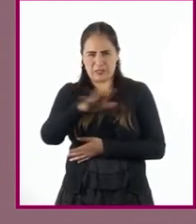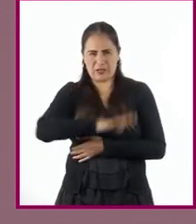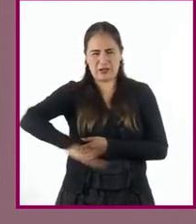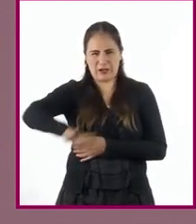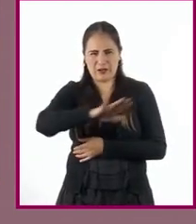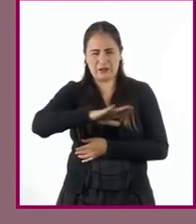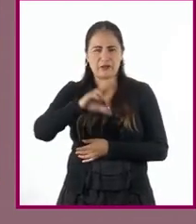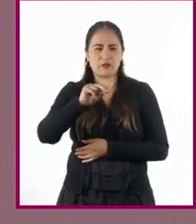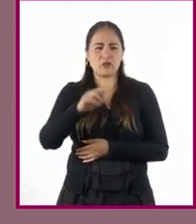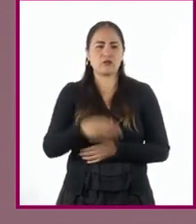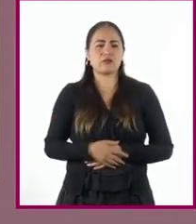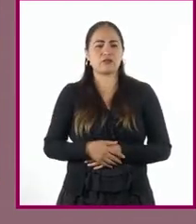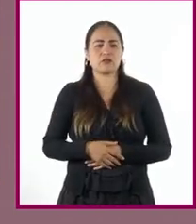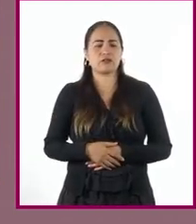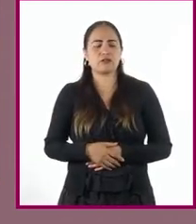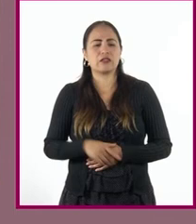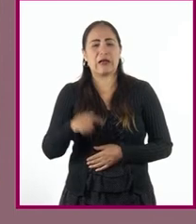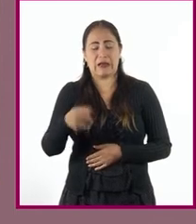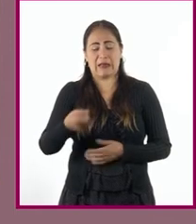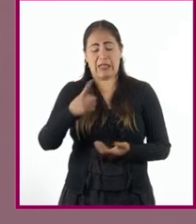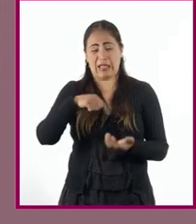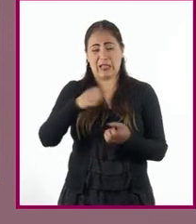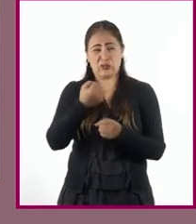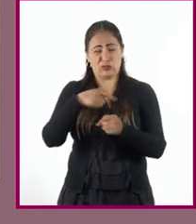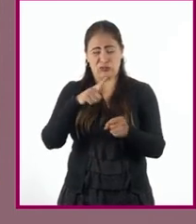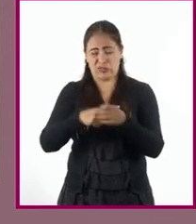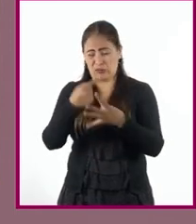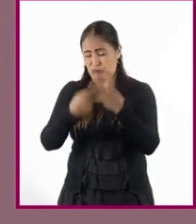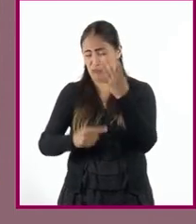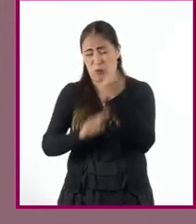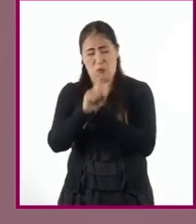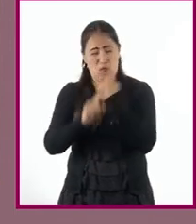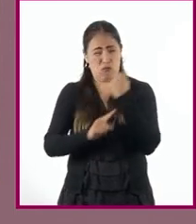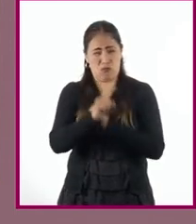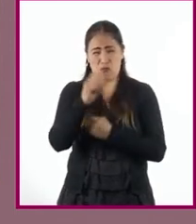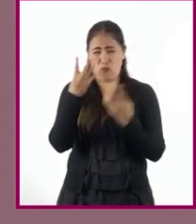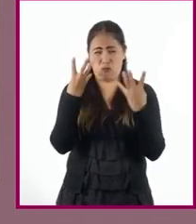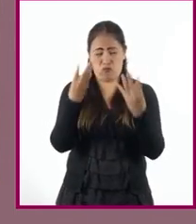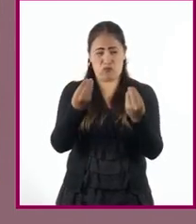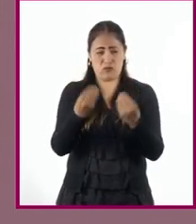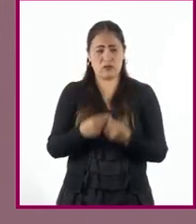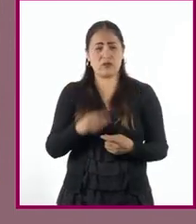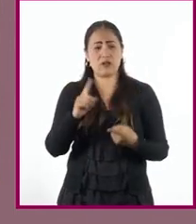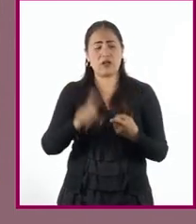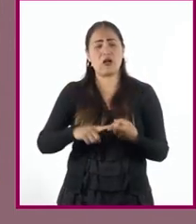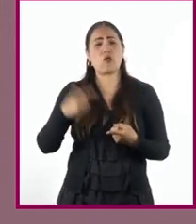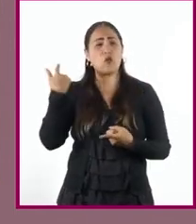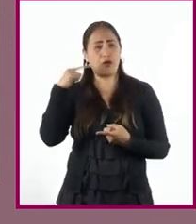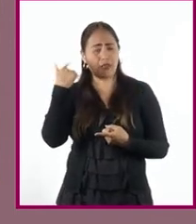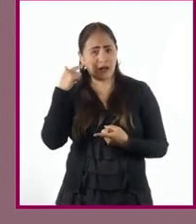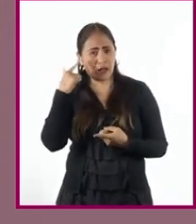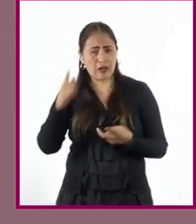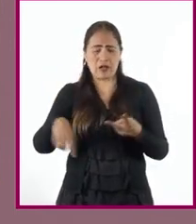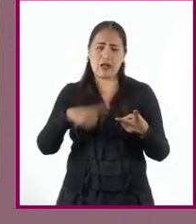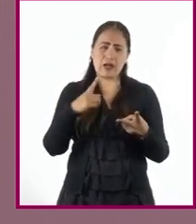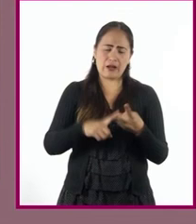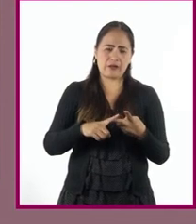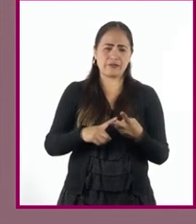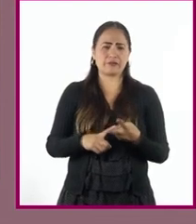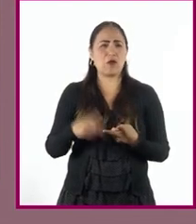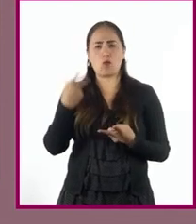y colmo de la complejidad social, pero también en la de Antequera, también en la de Guadalajara, no en la de Puebla.